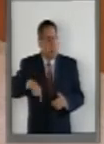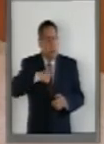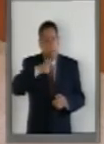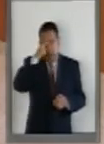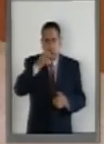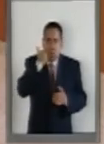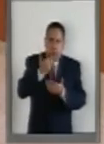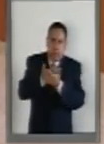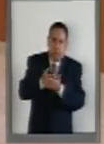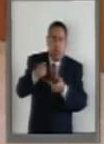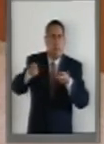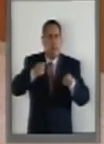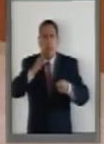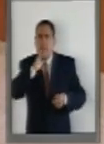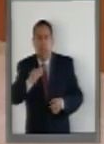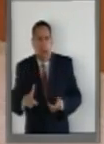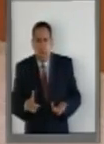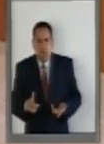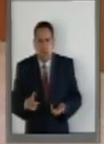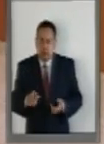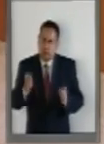estarían esperando. Es cuanto.